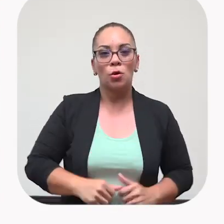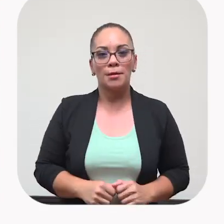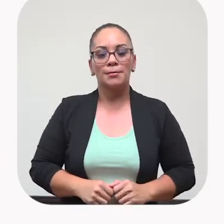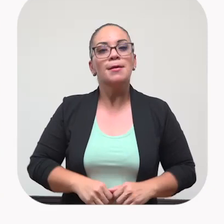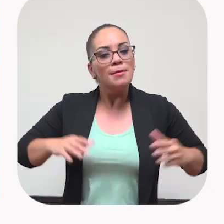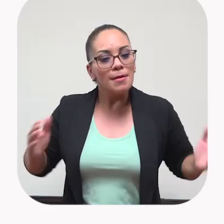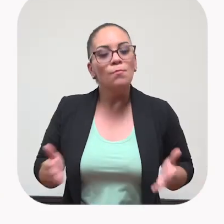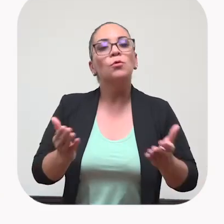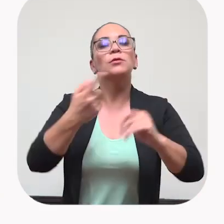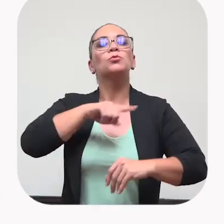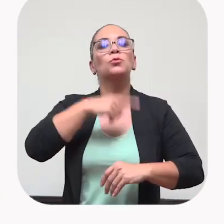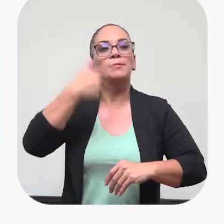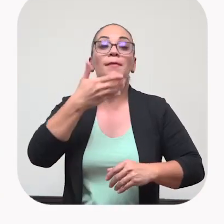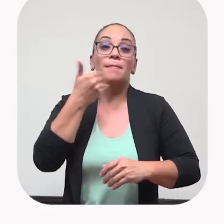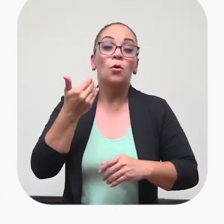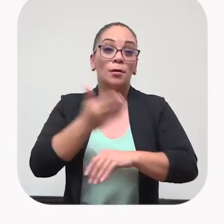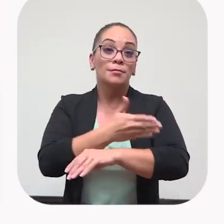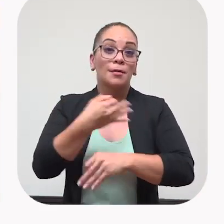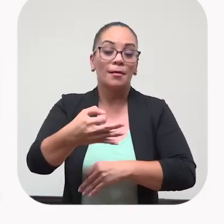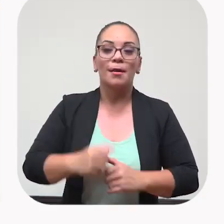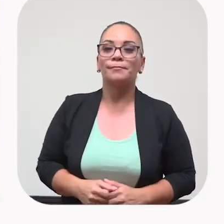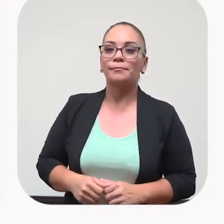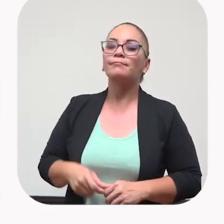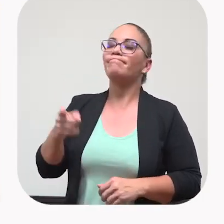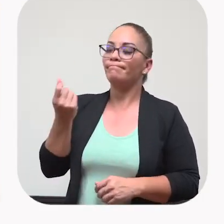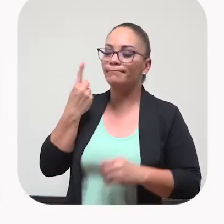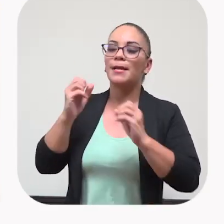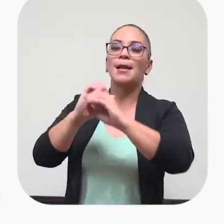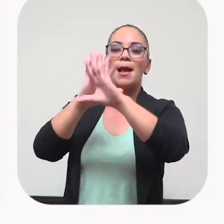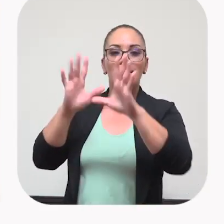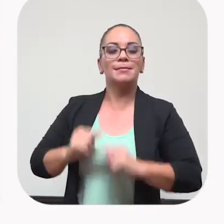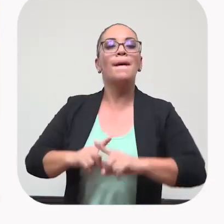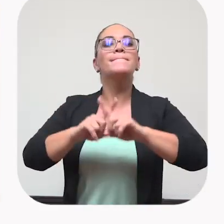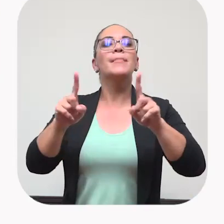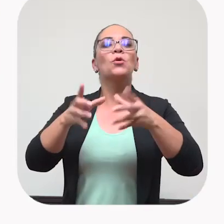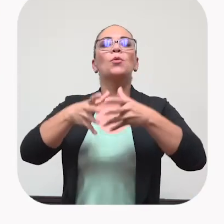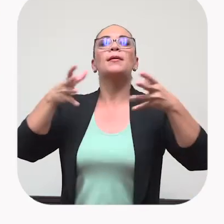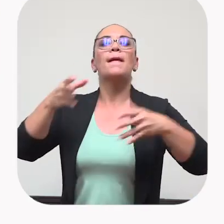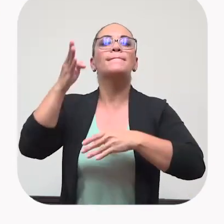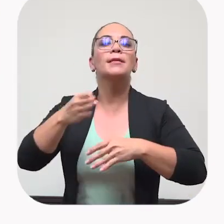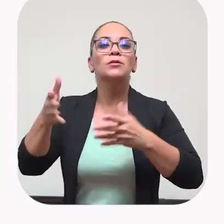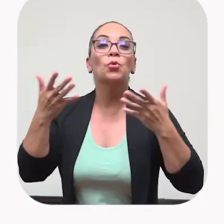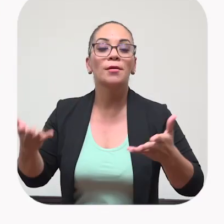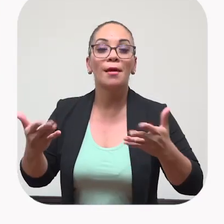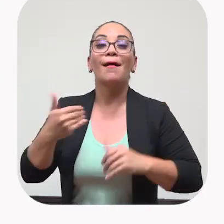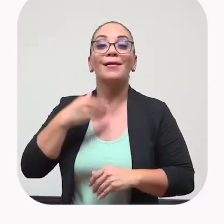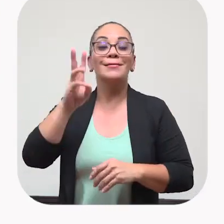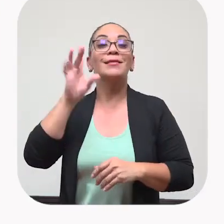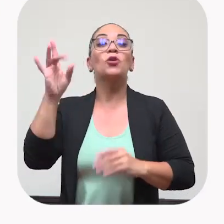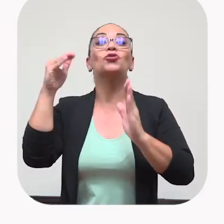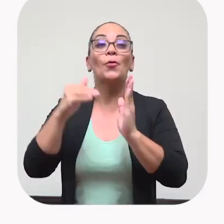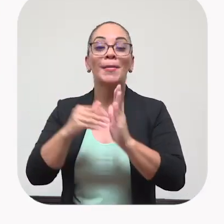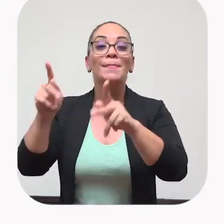impulsarnos a ser mejores cada día. Lo tengo clarísimo, pero la gran bendición es que hay